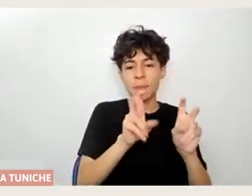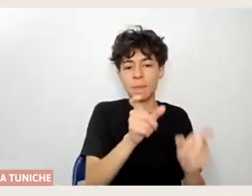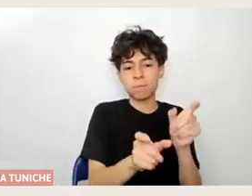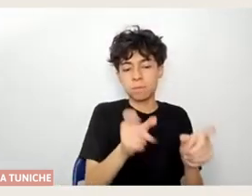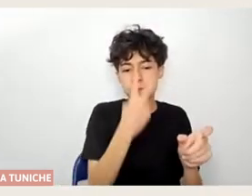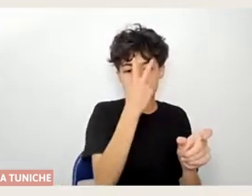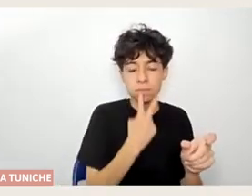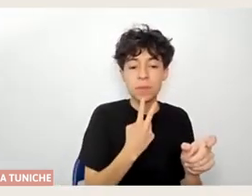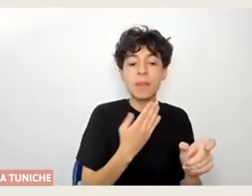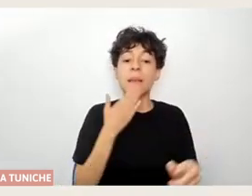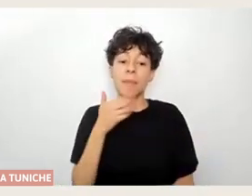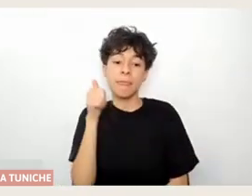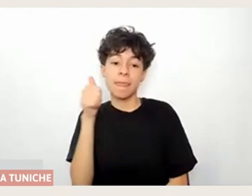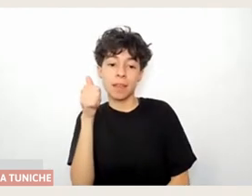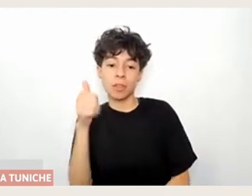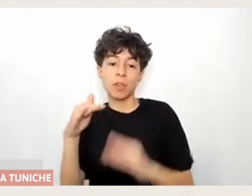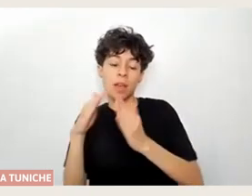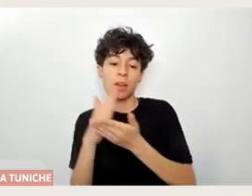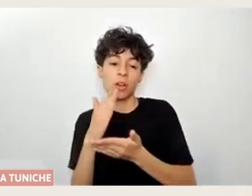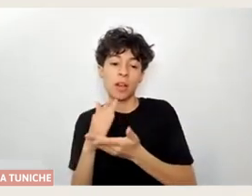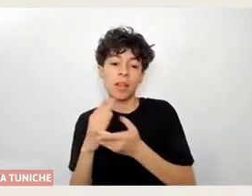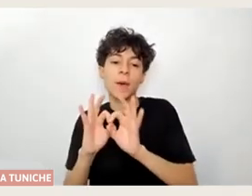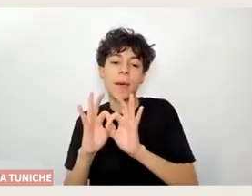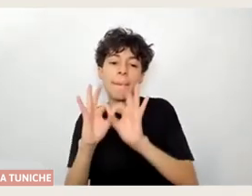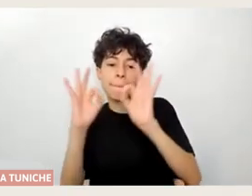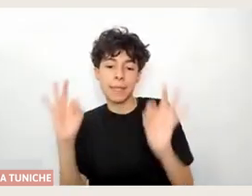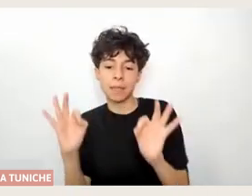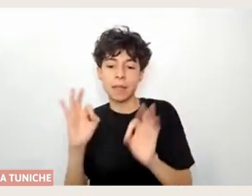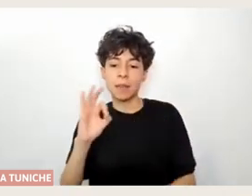del Colegio Especial de Umbra y de la Serena. Saludamos, María Soledad.